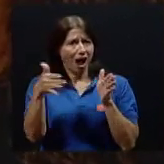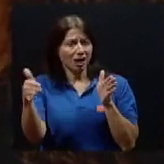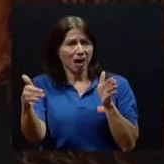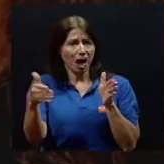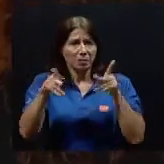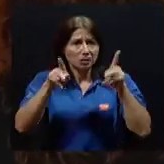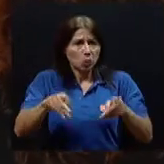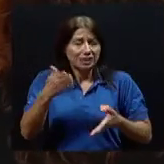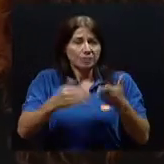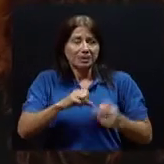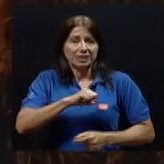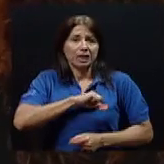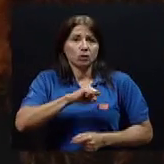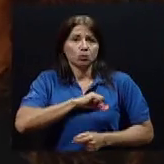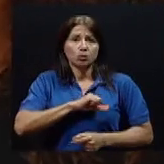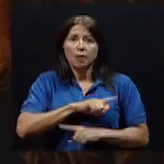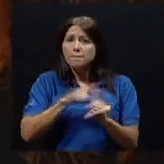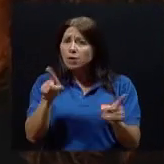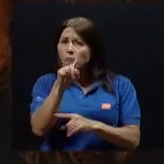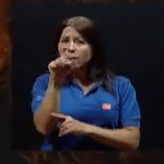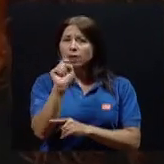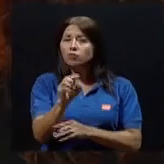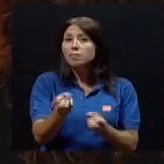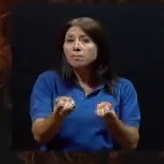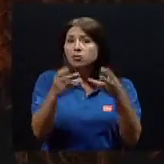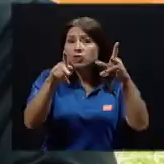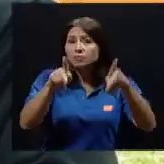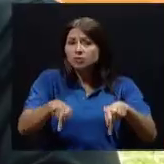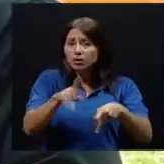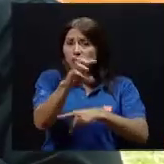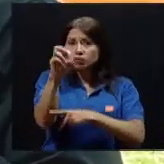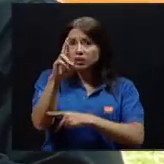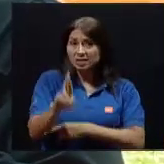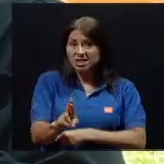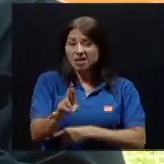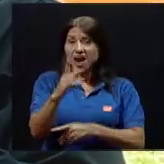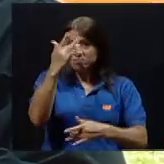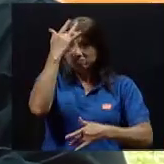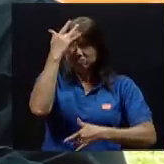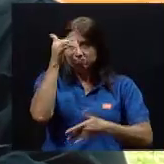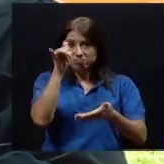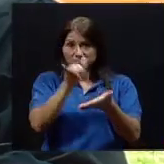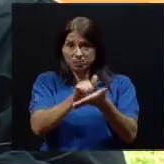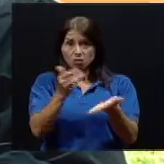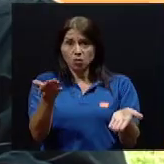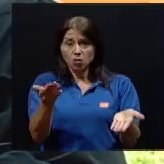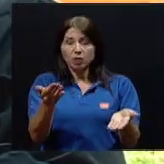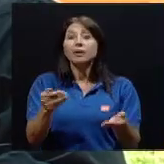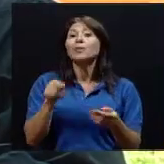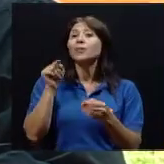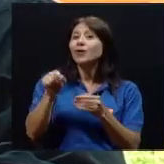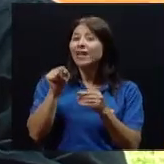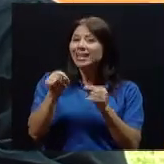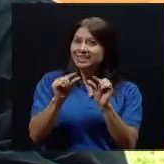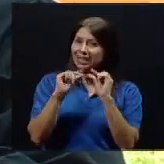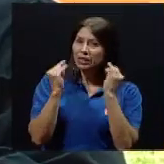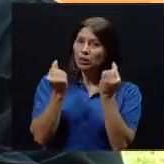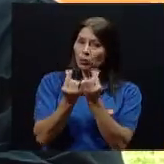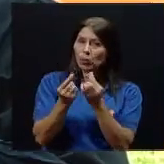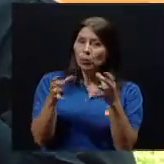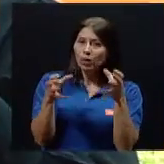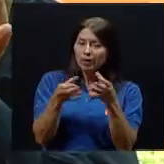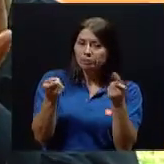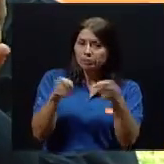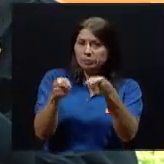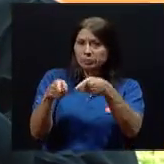personas en Costa Rica las que tienen esta problemática. El síndrome como tal es a mediados de